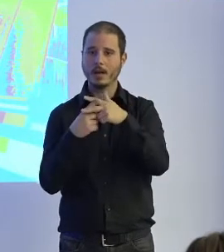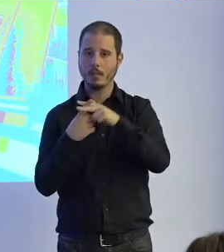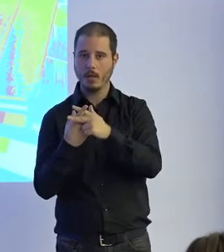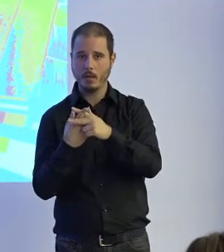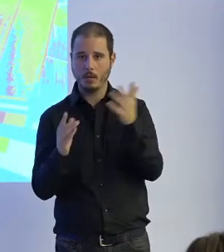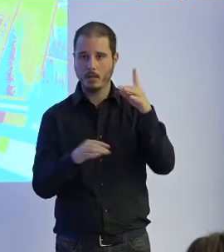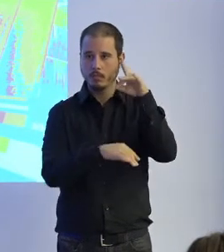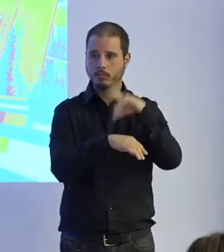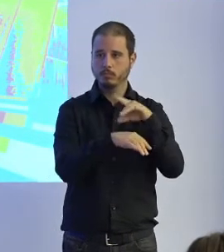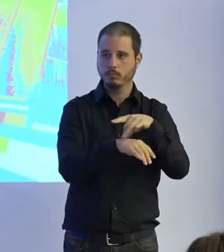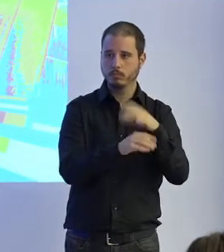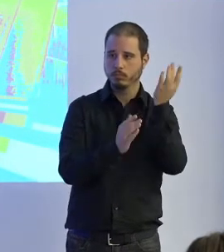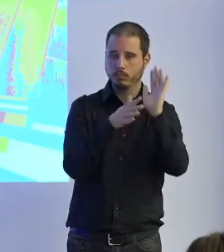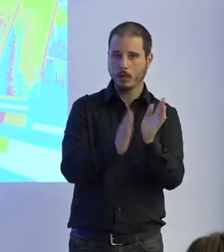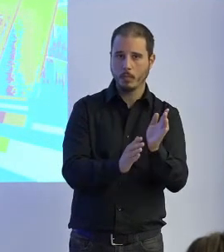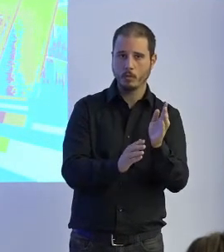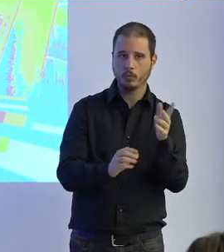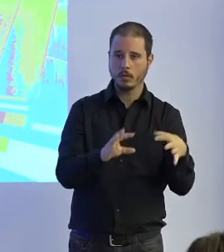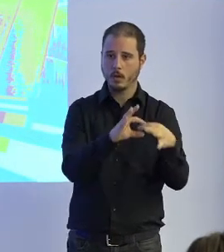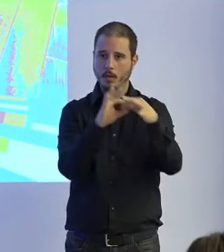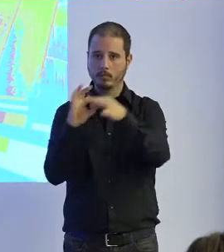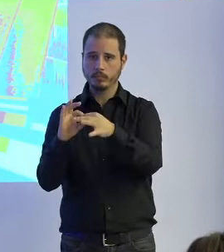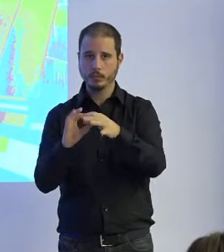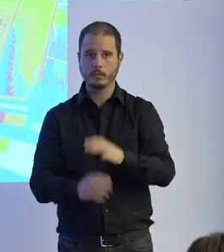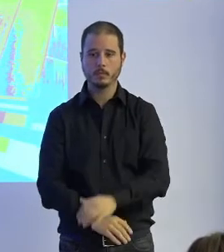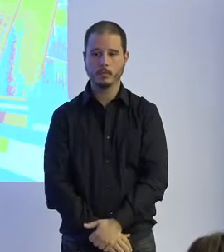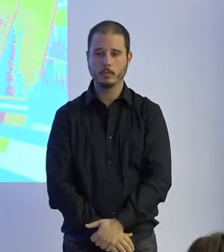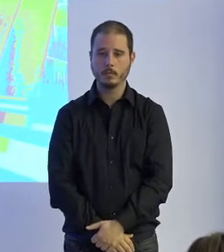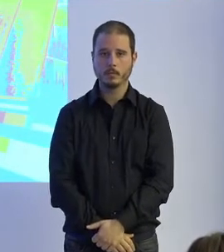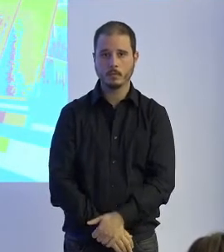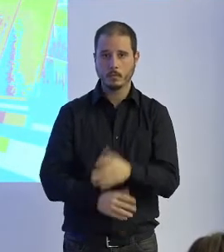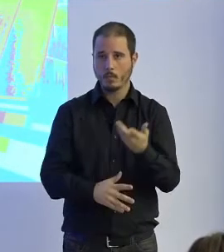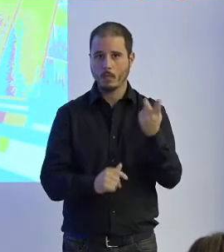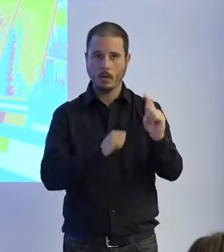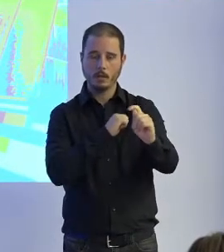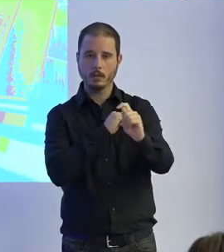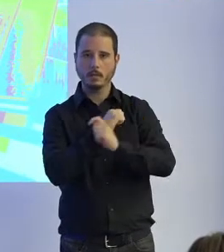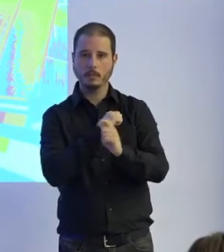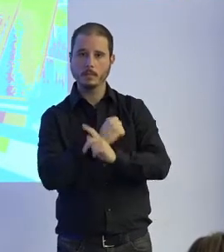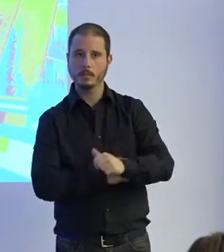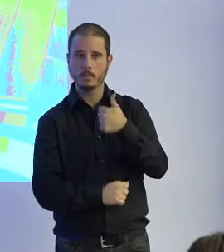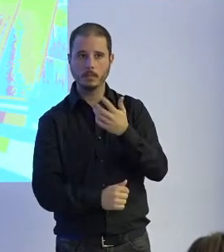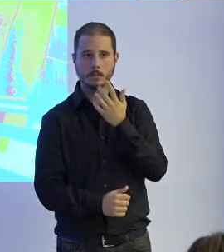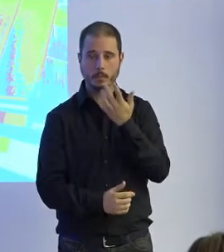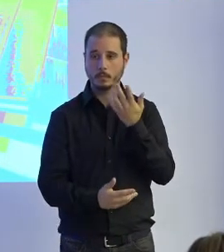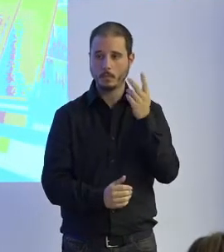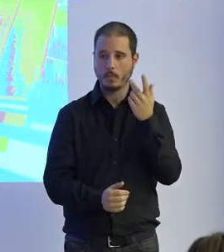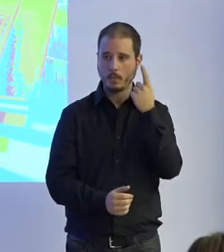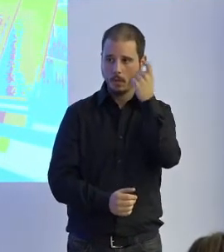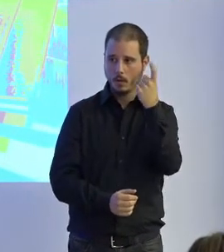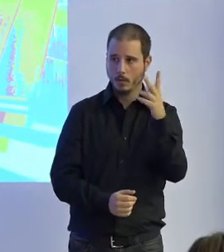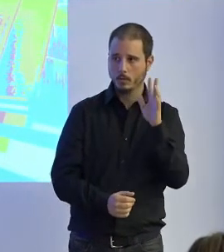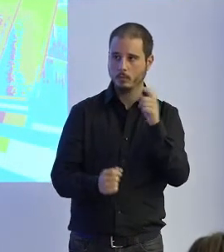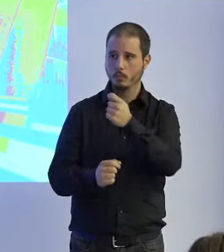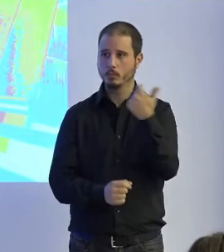y dándole más sacándole o sea por ahí una labor más estratégica eso es lo que tenemos que tratar de lograr no sé si lo logramos pero es un poco